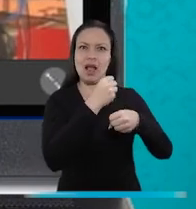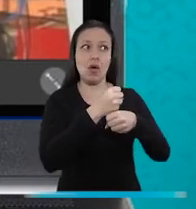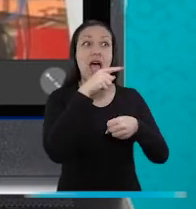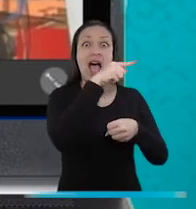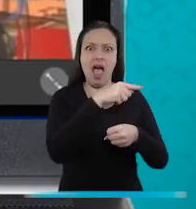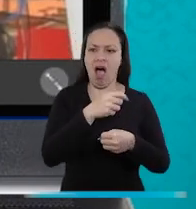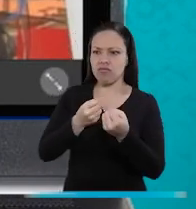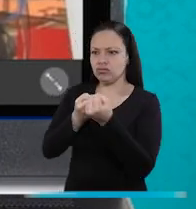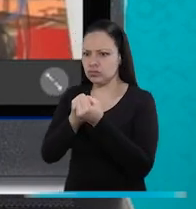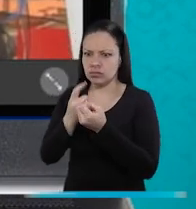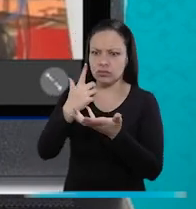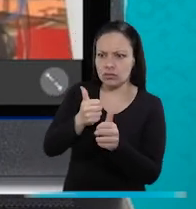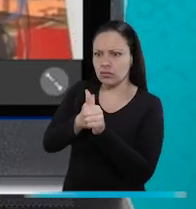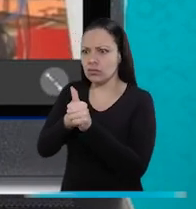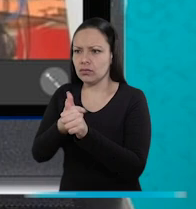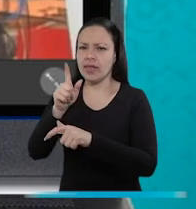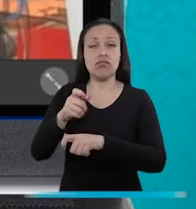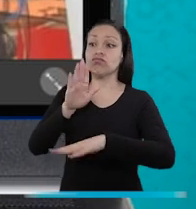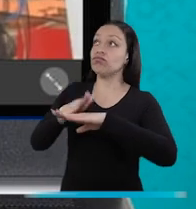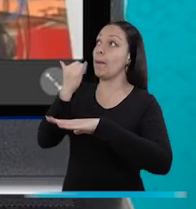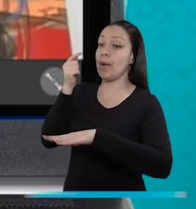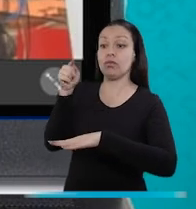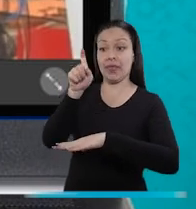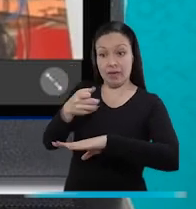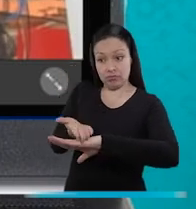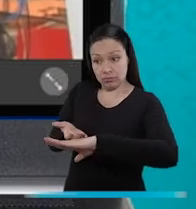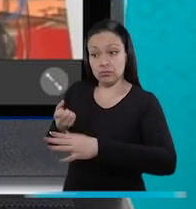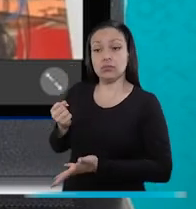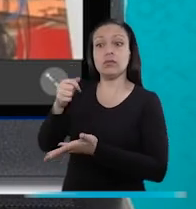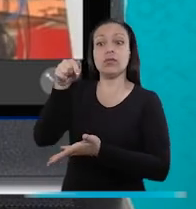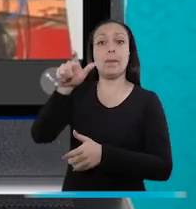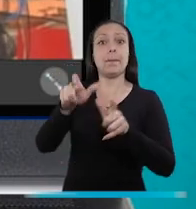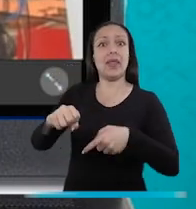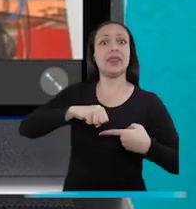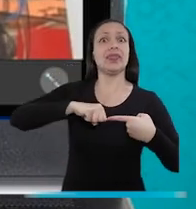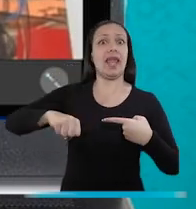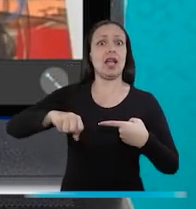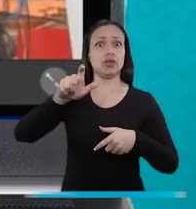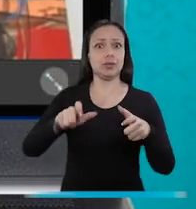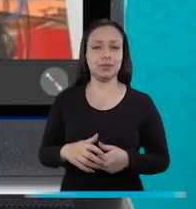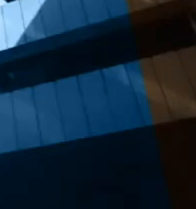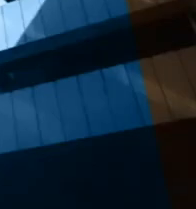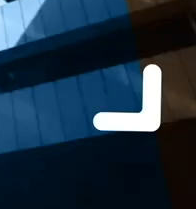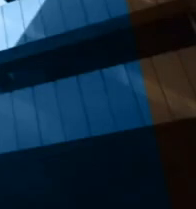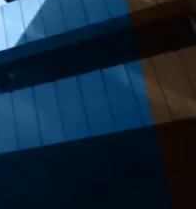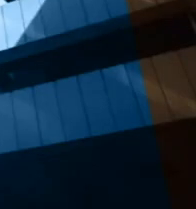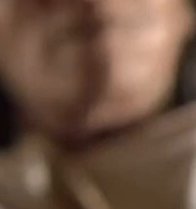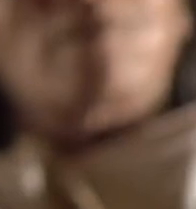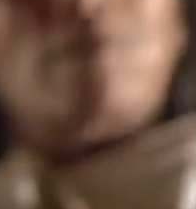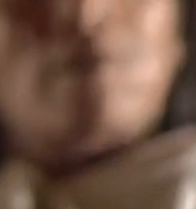acompañarlo y por supuesto para exigir que se le cumplan las obligaciones y que se le garanticen esos derechos de manera plena.